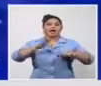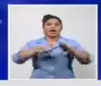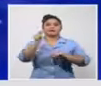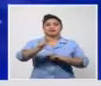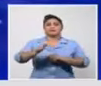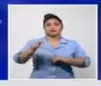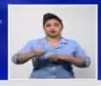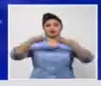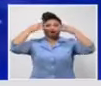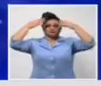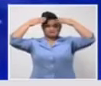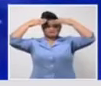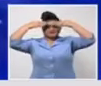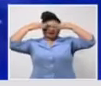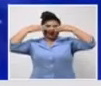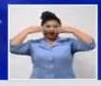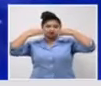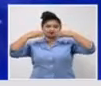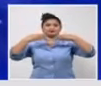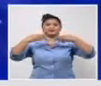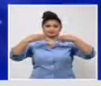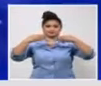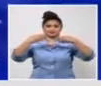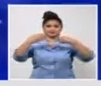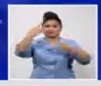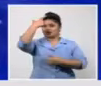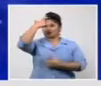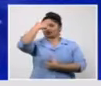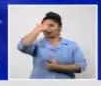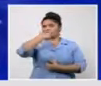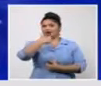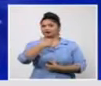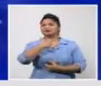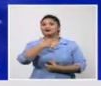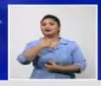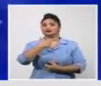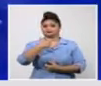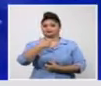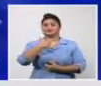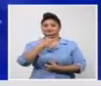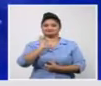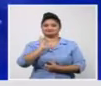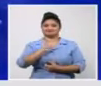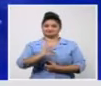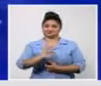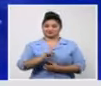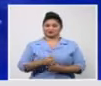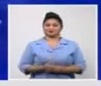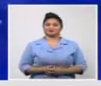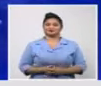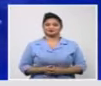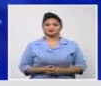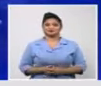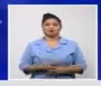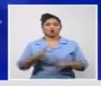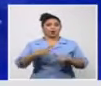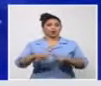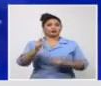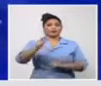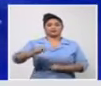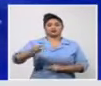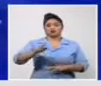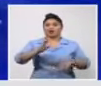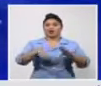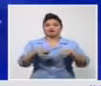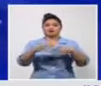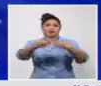así es así es y ya incluso lo hemos visto en la calle como lamentablemente hemos visto personas que no usan nada o